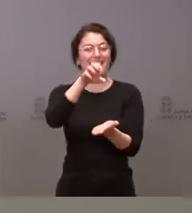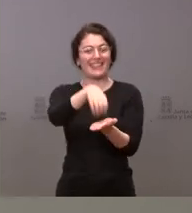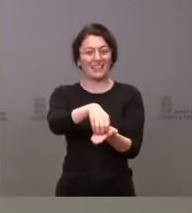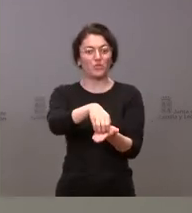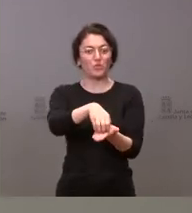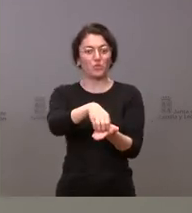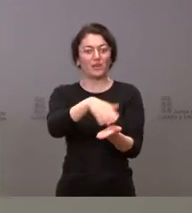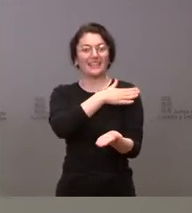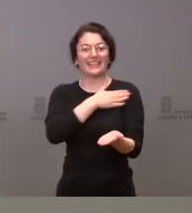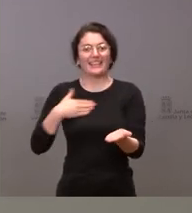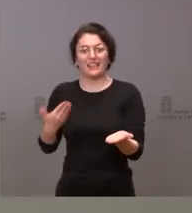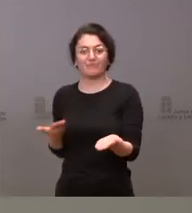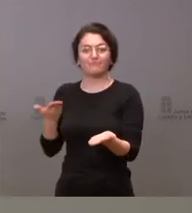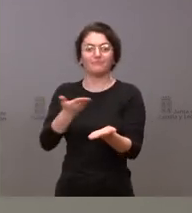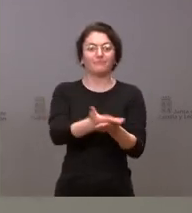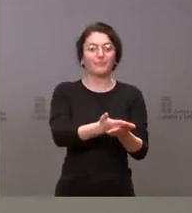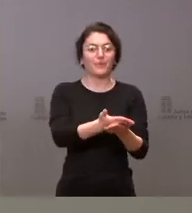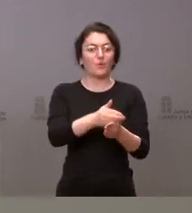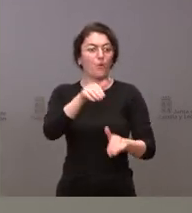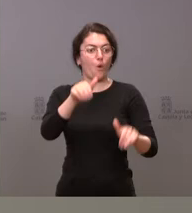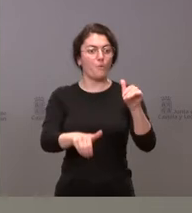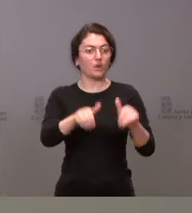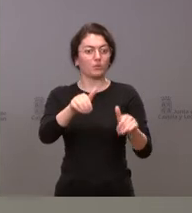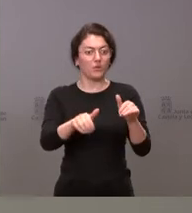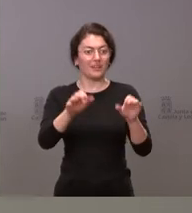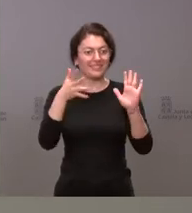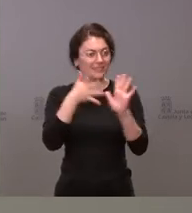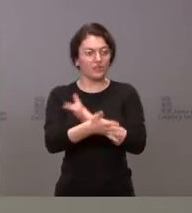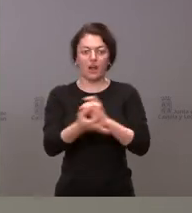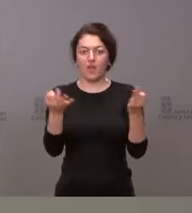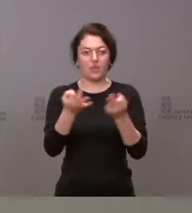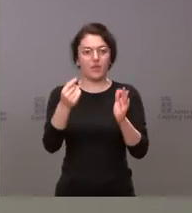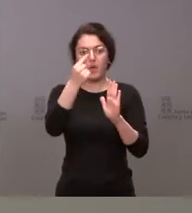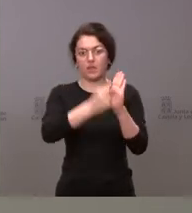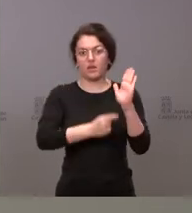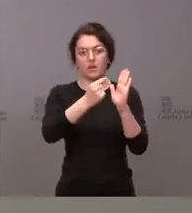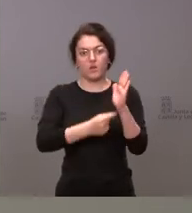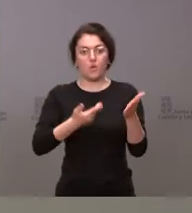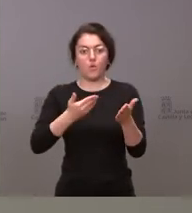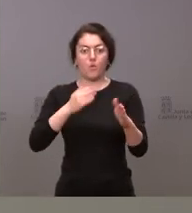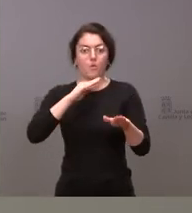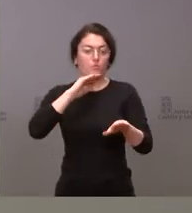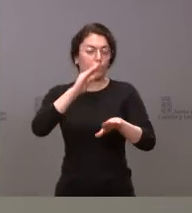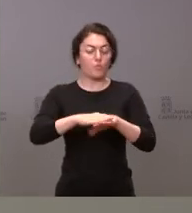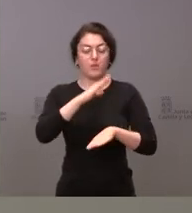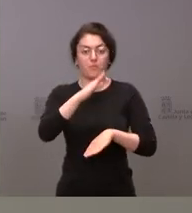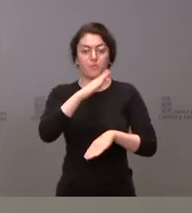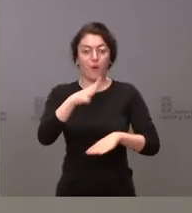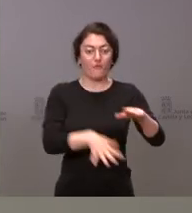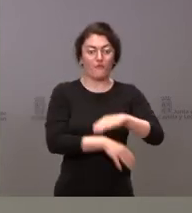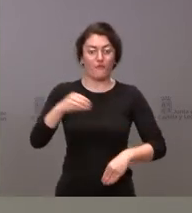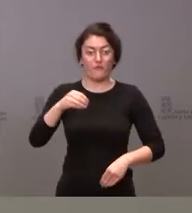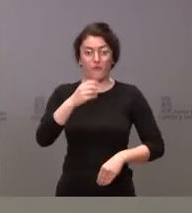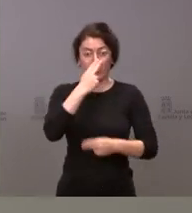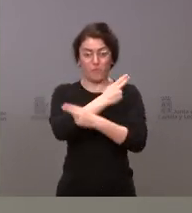concurrir a esta convocatoria, evidentemente tienen que tener esos requisitos porque luego va a ser financiado con fondos públicos y va a tener la